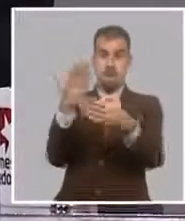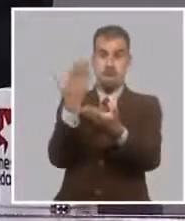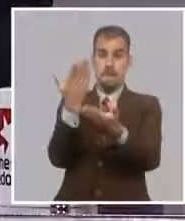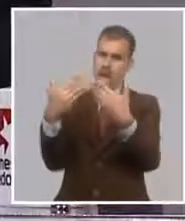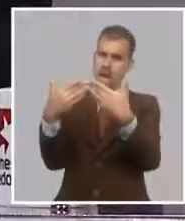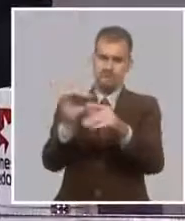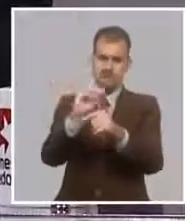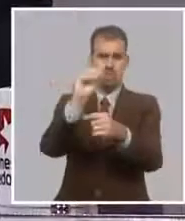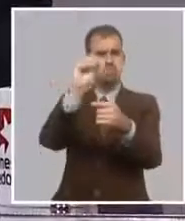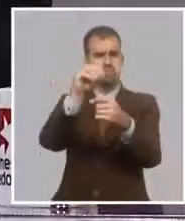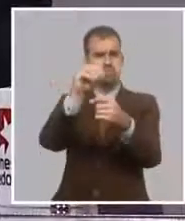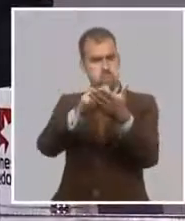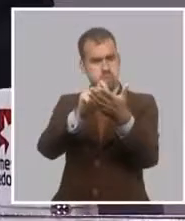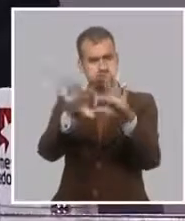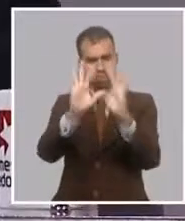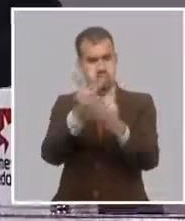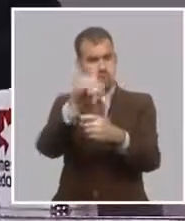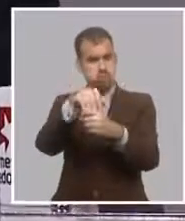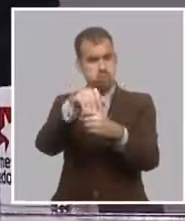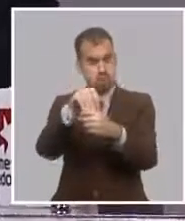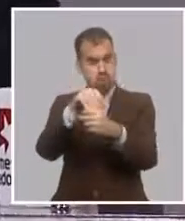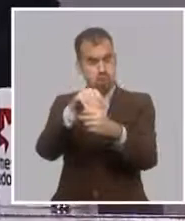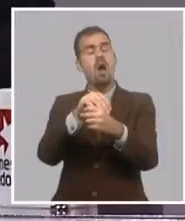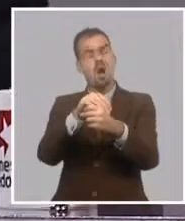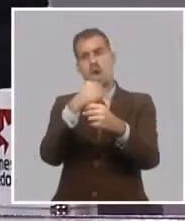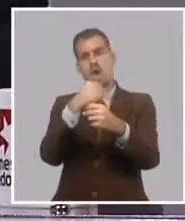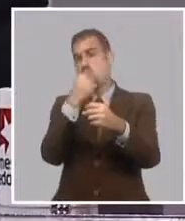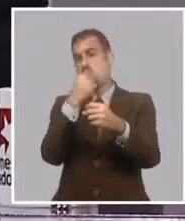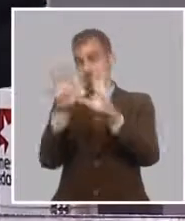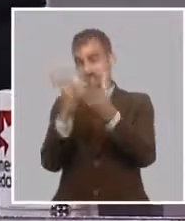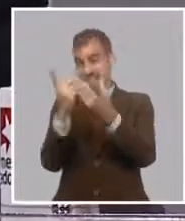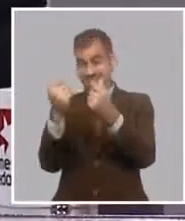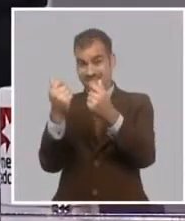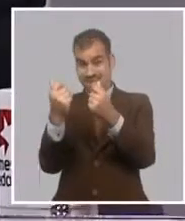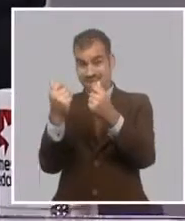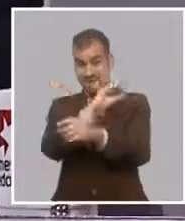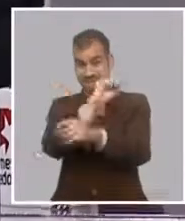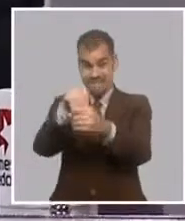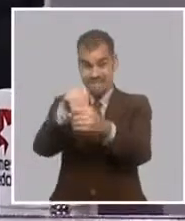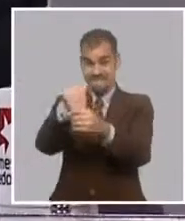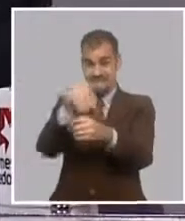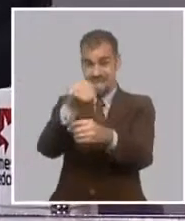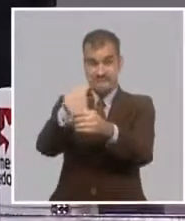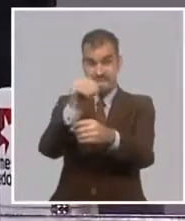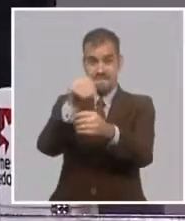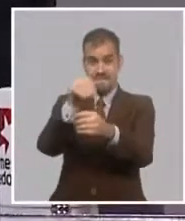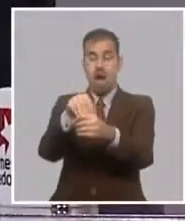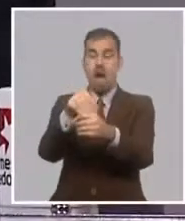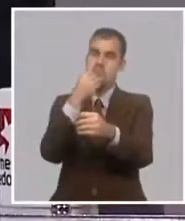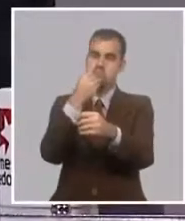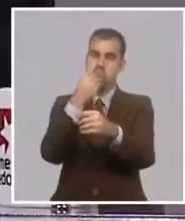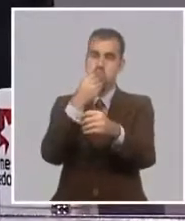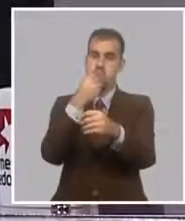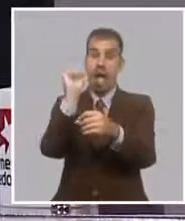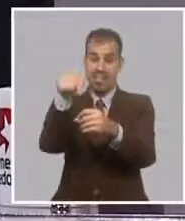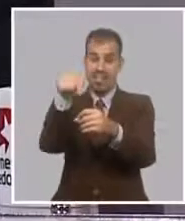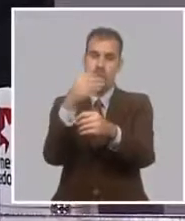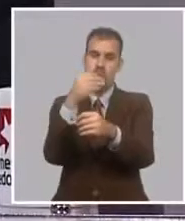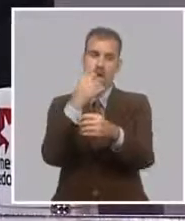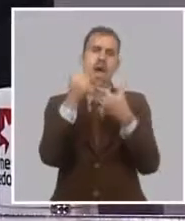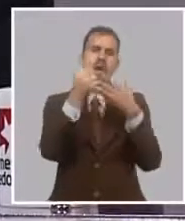tomar en consideración el tránsito del dinero que pase por ahí para respaldar los financiamientos